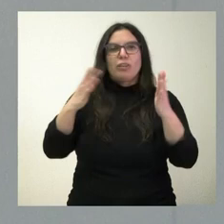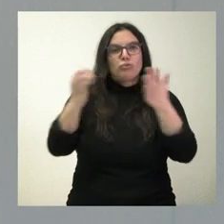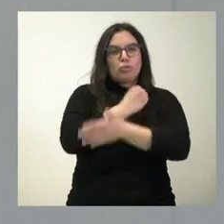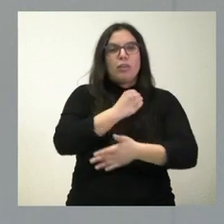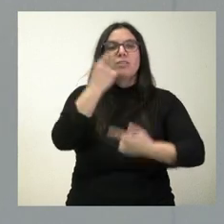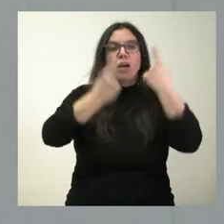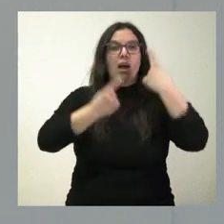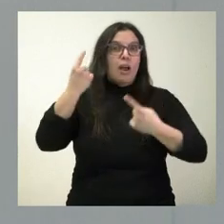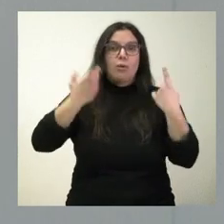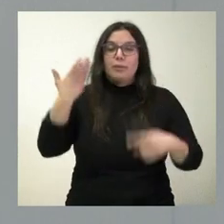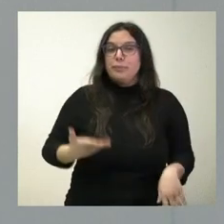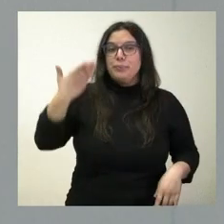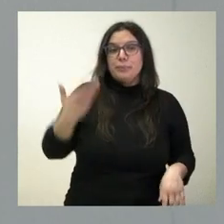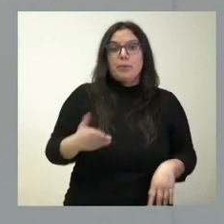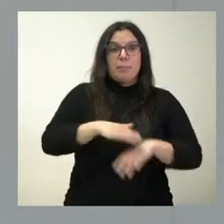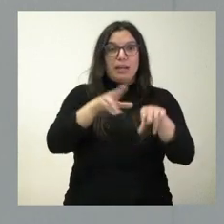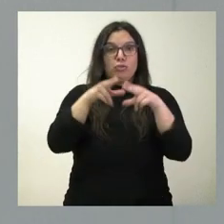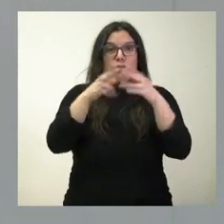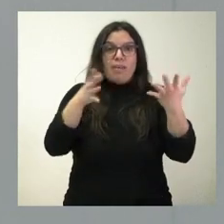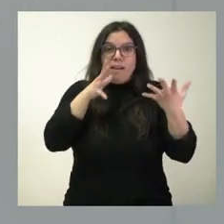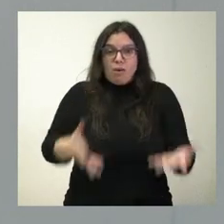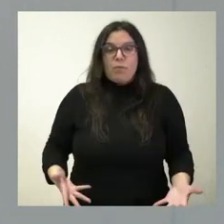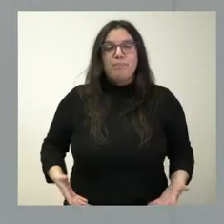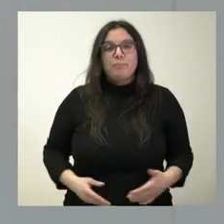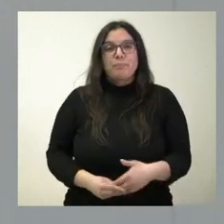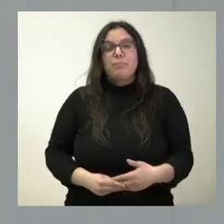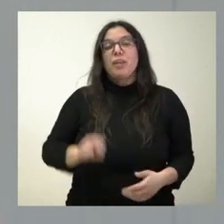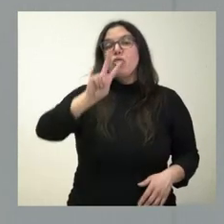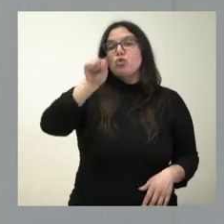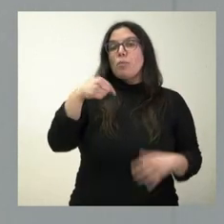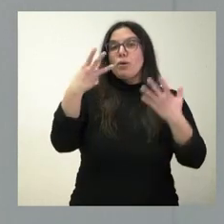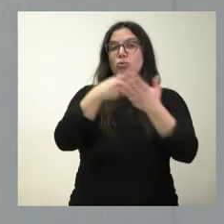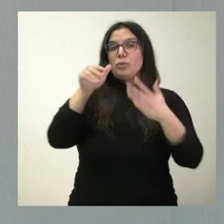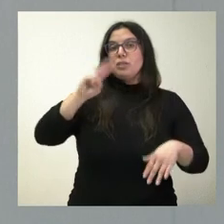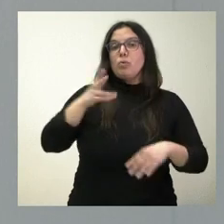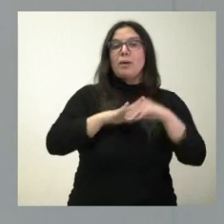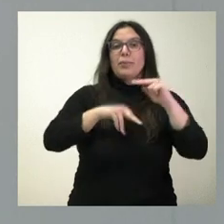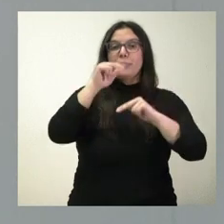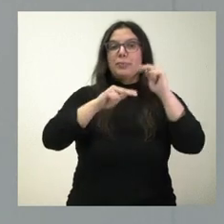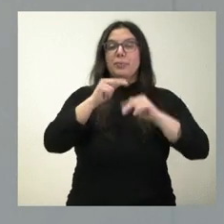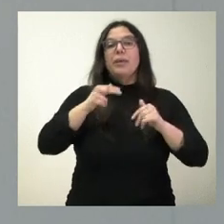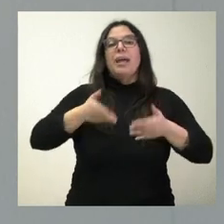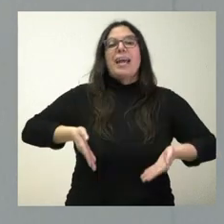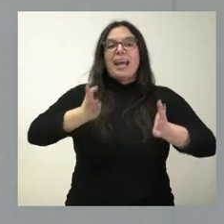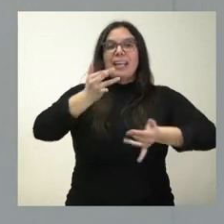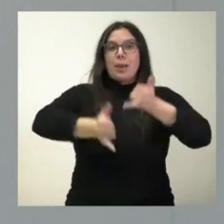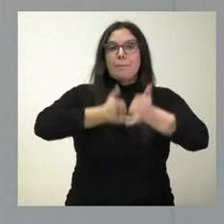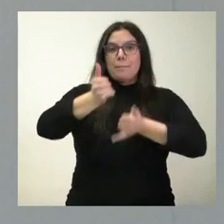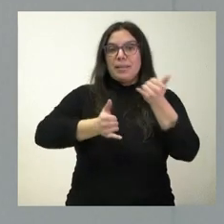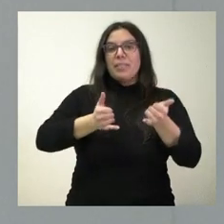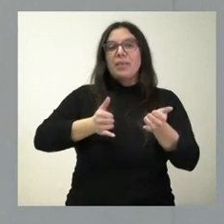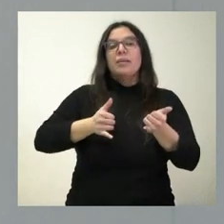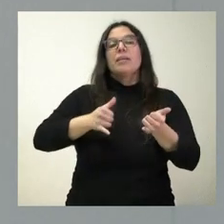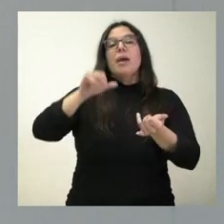muchas de ellas son imprescindibles en la sociedad en la que vivimos. 2,8 millones de euros para la construcción de carriles bici en los entornos de